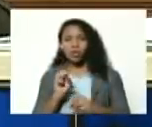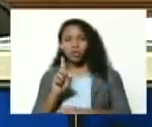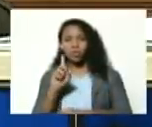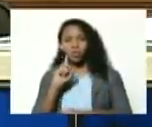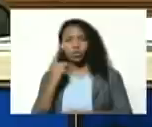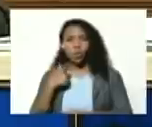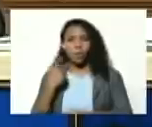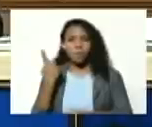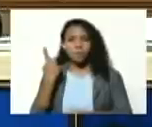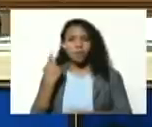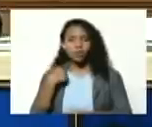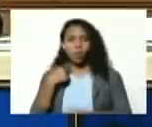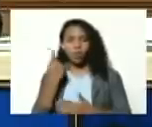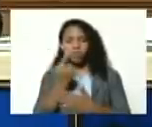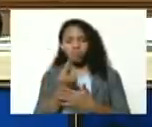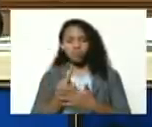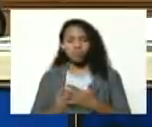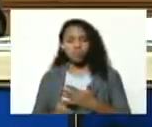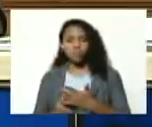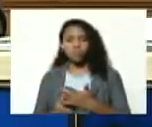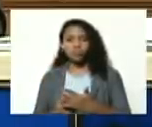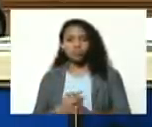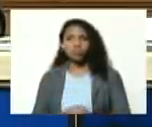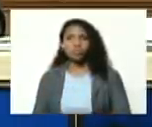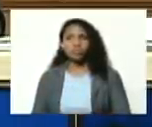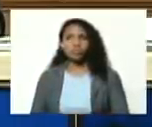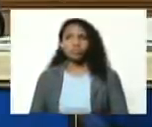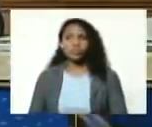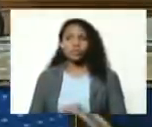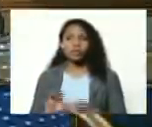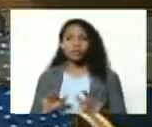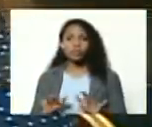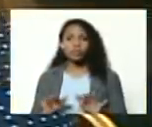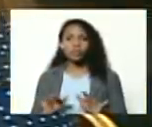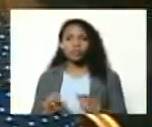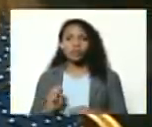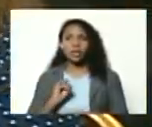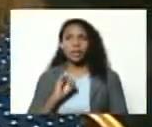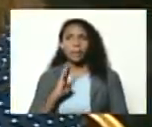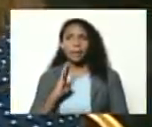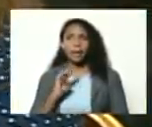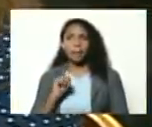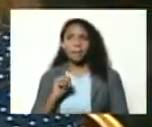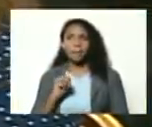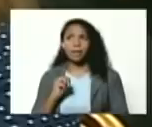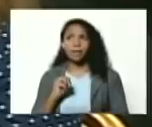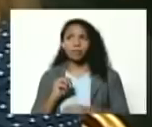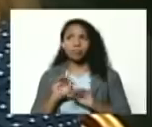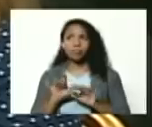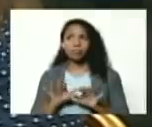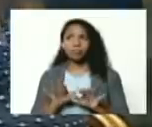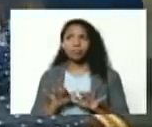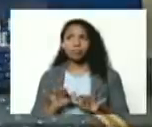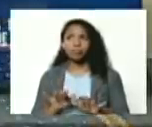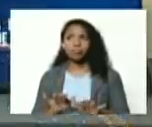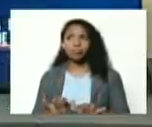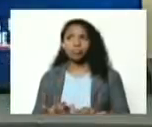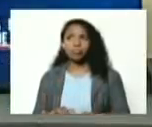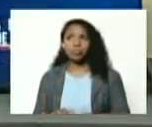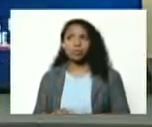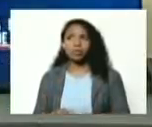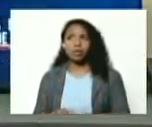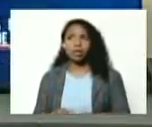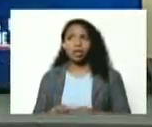primero diagramábamos pasando en una IBM los textos con la